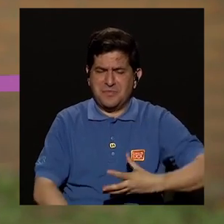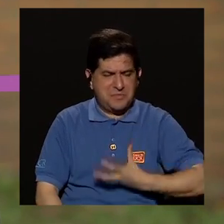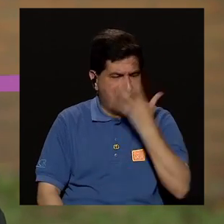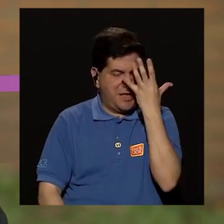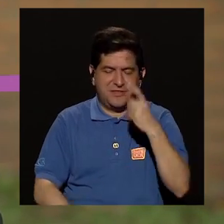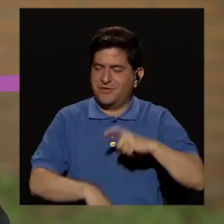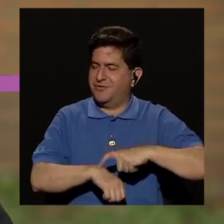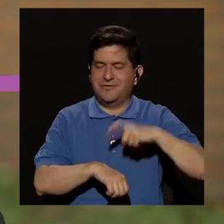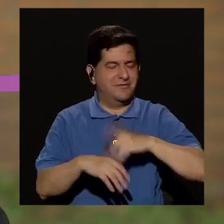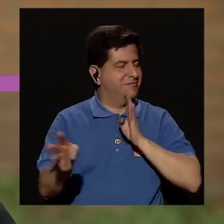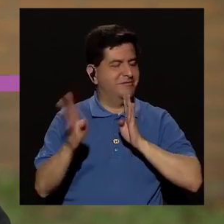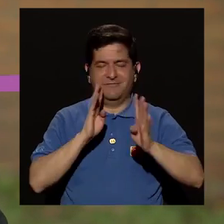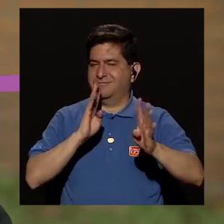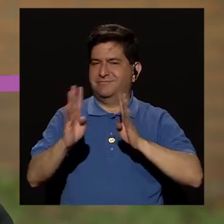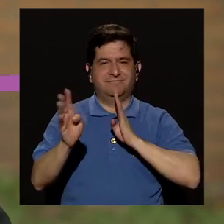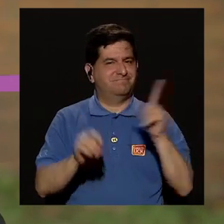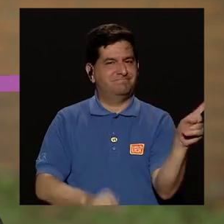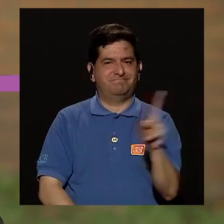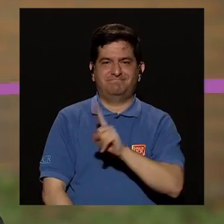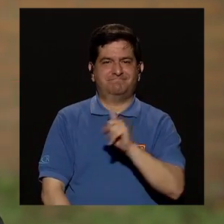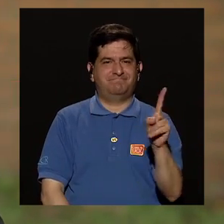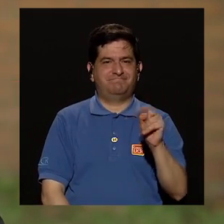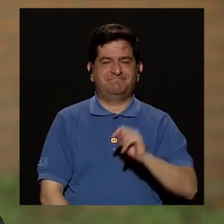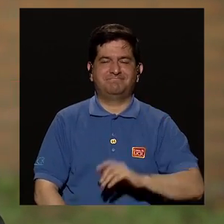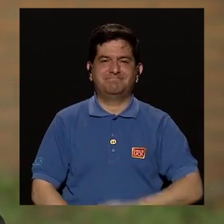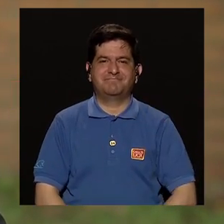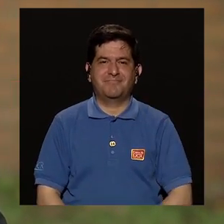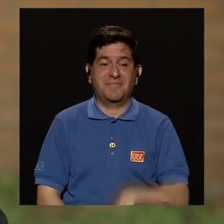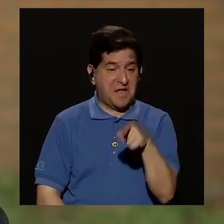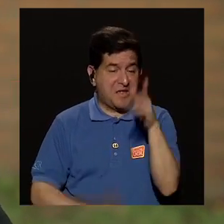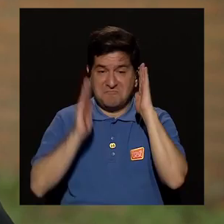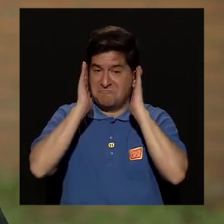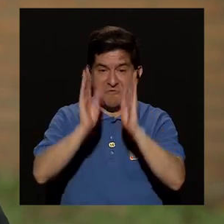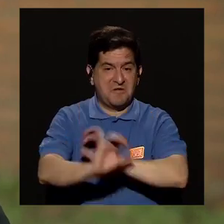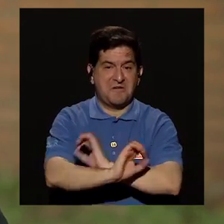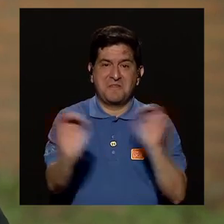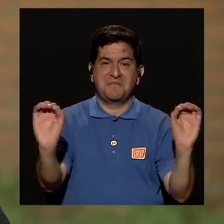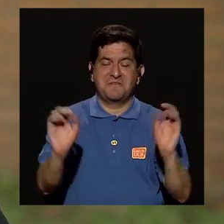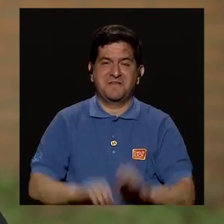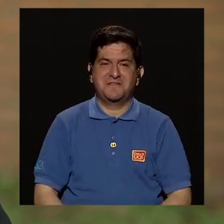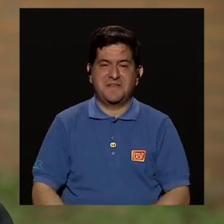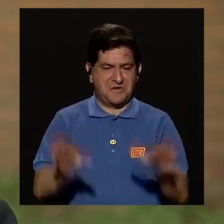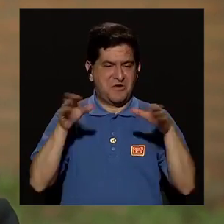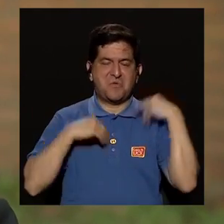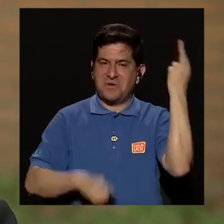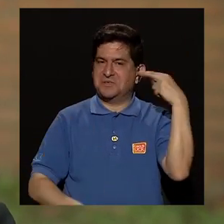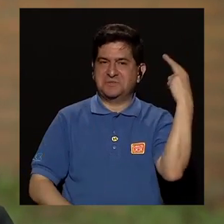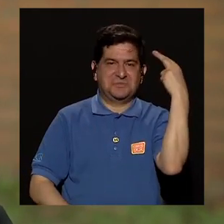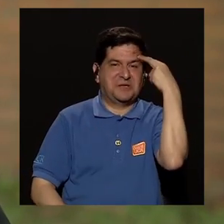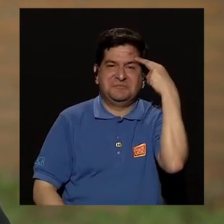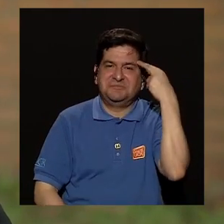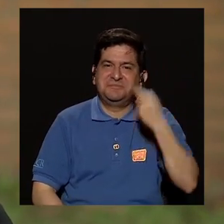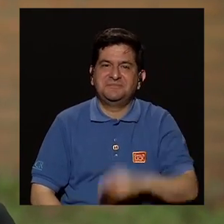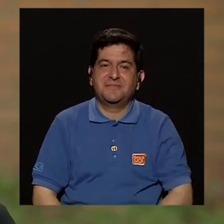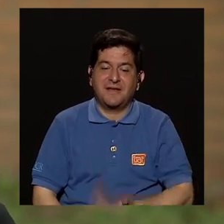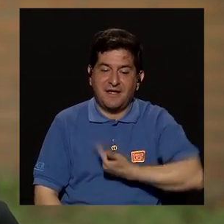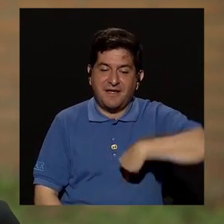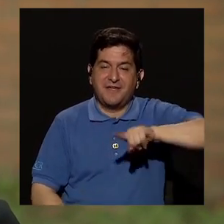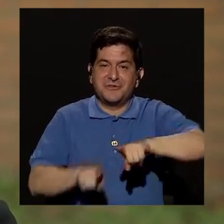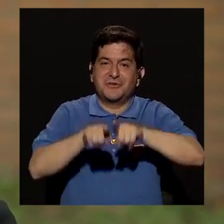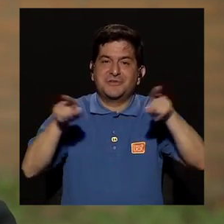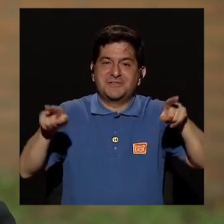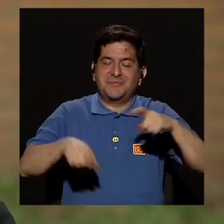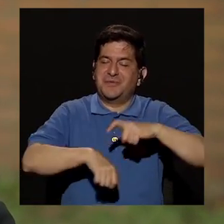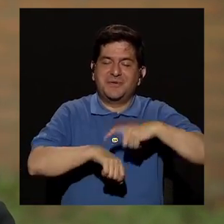enojados no es momento para hablar no te va a escuchar no va a aceptar razones y